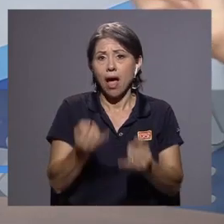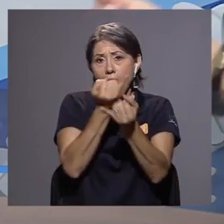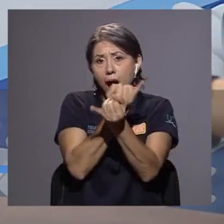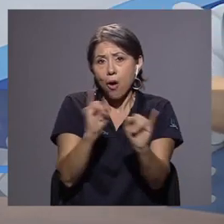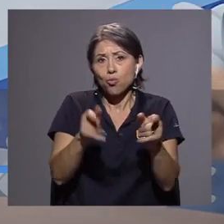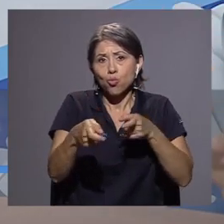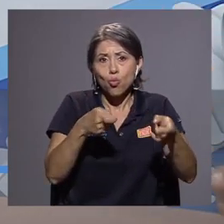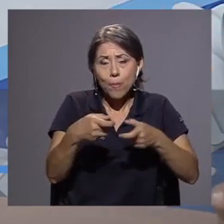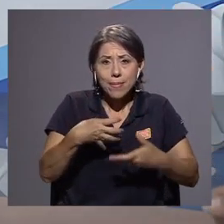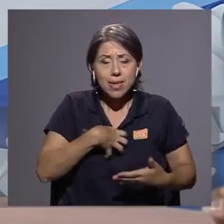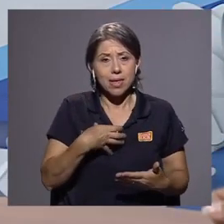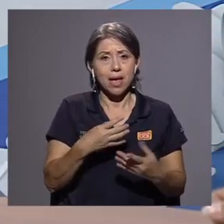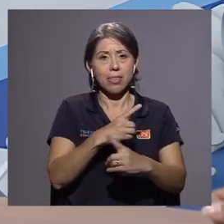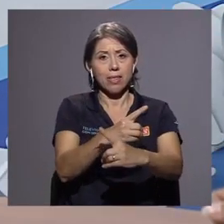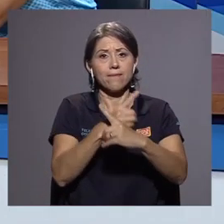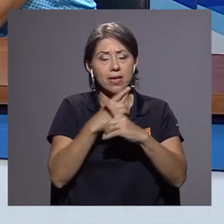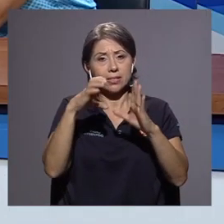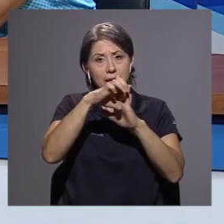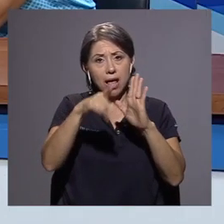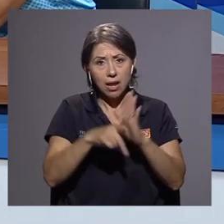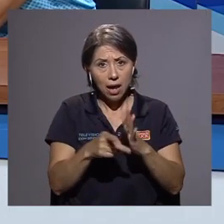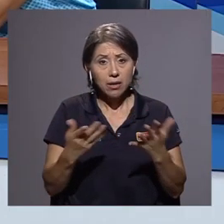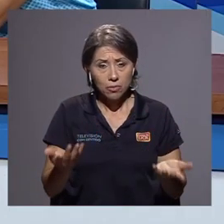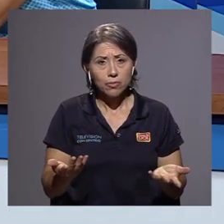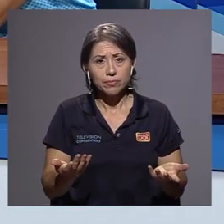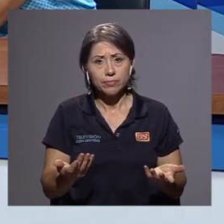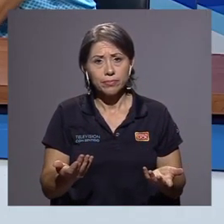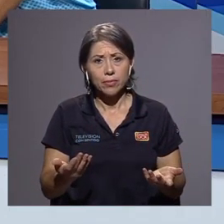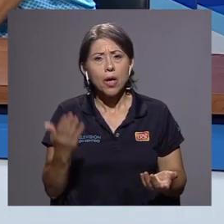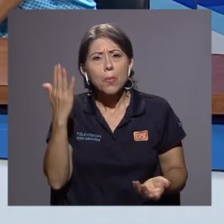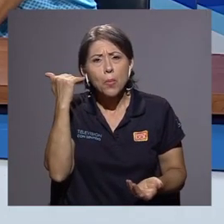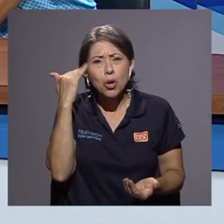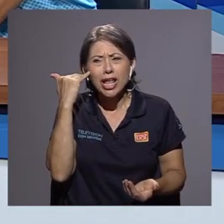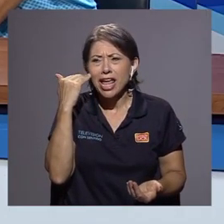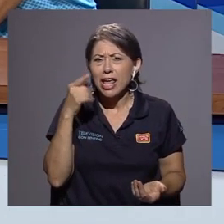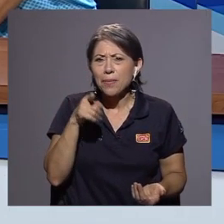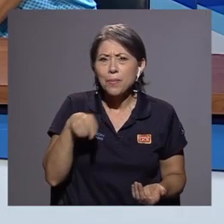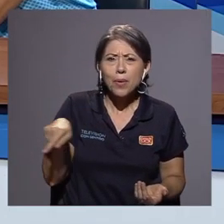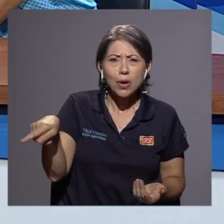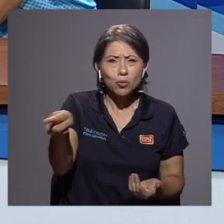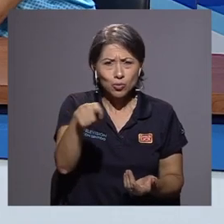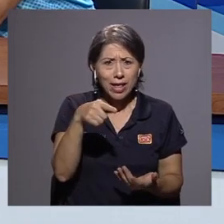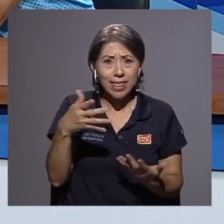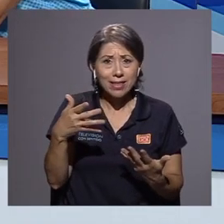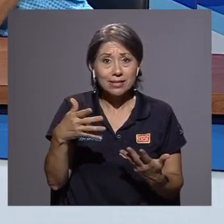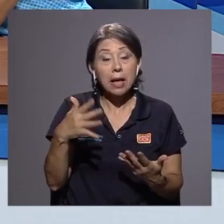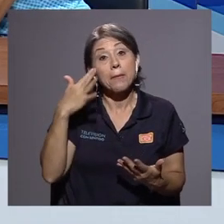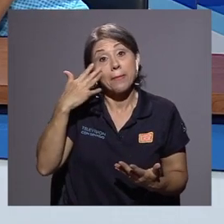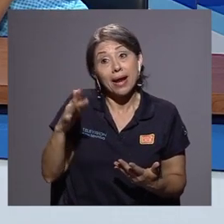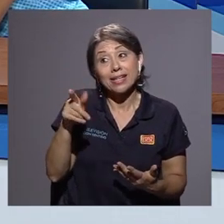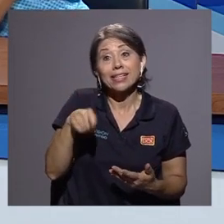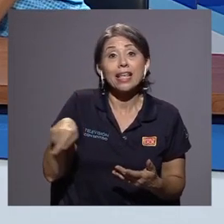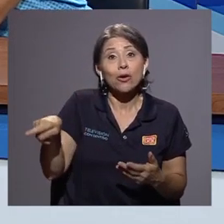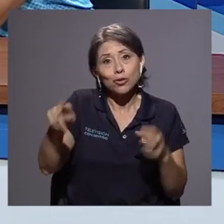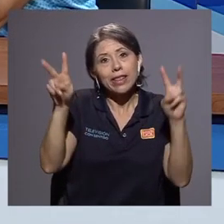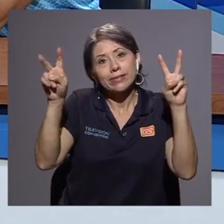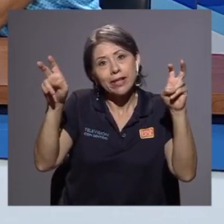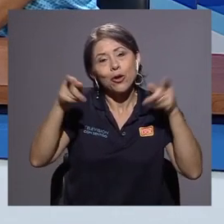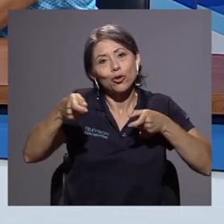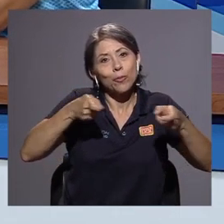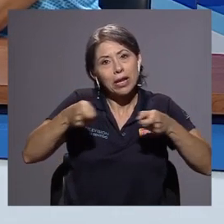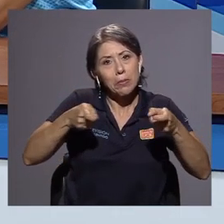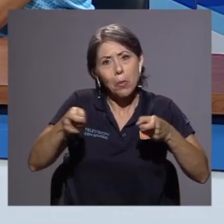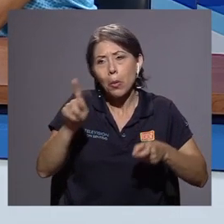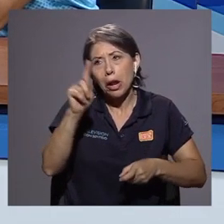autonomía, la defensa de la Constitución, ¿verdad? ¿Por qué es para ustedes también los estudiantes, ya que parece que a ustedes los manipulan y no